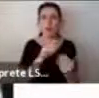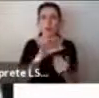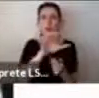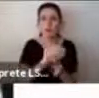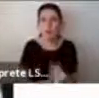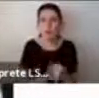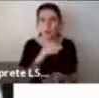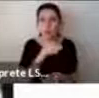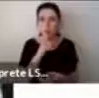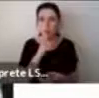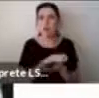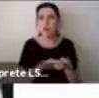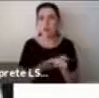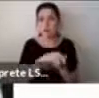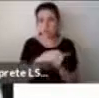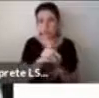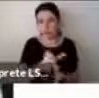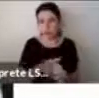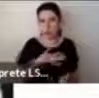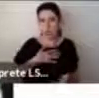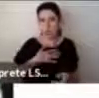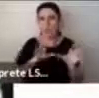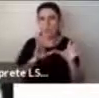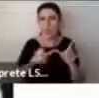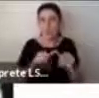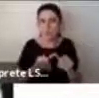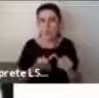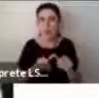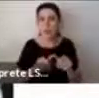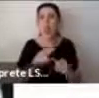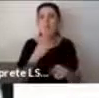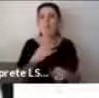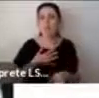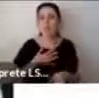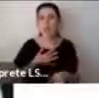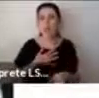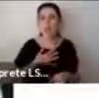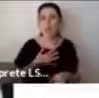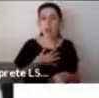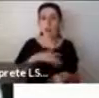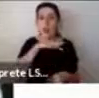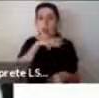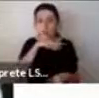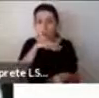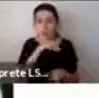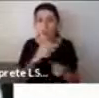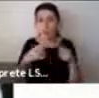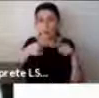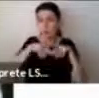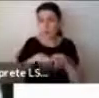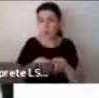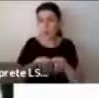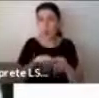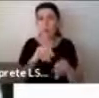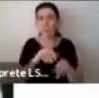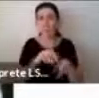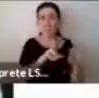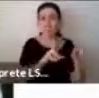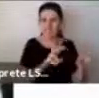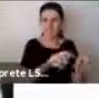por ejemplo, formar una familia, tener una vida adulta, tener pareja. Esos intereses quedan un poco de lado ante esta